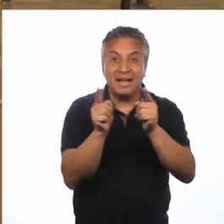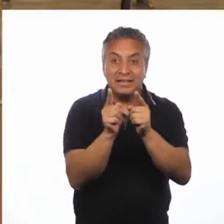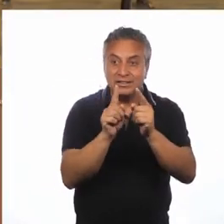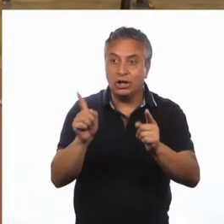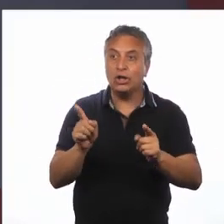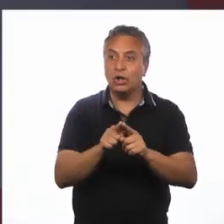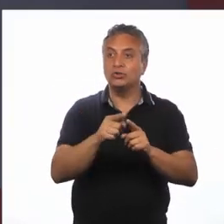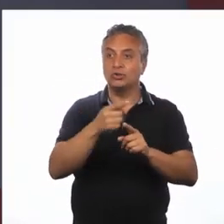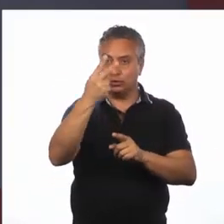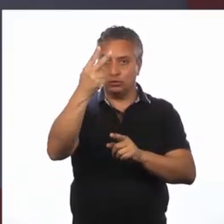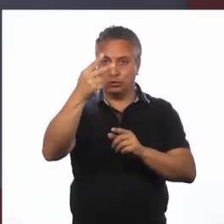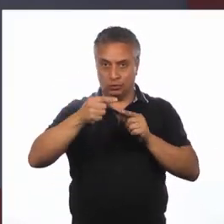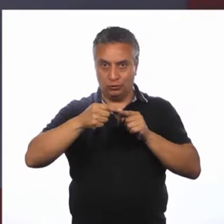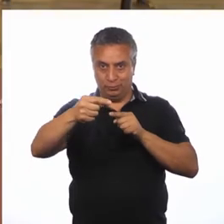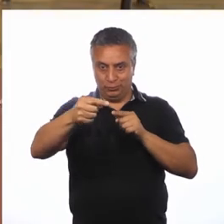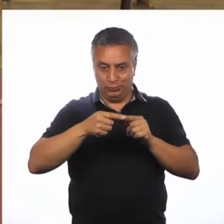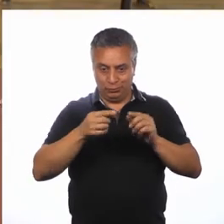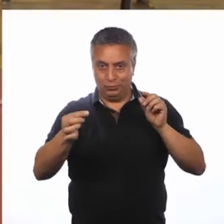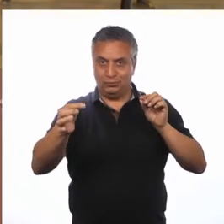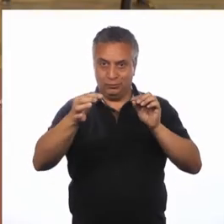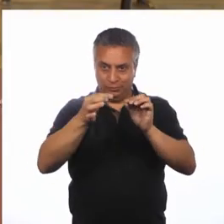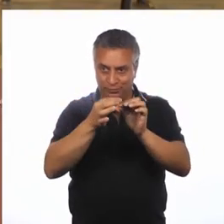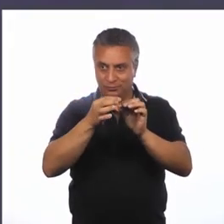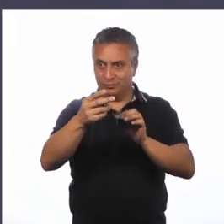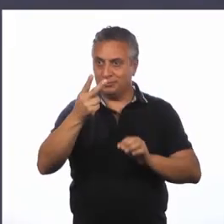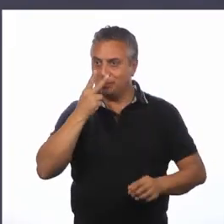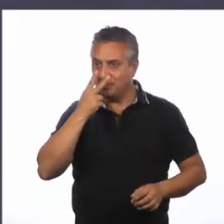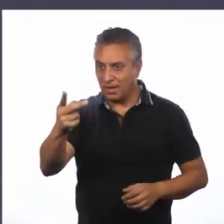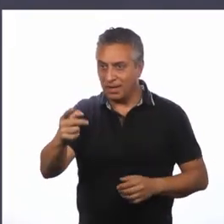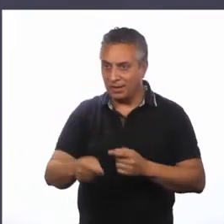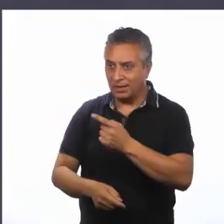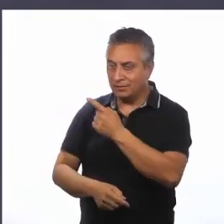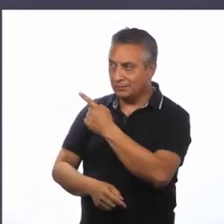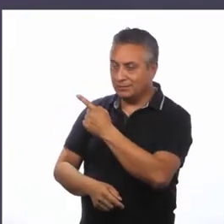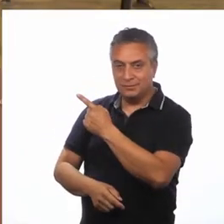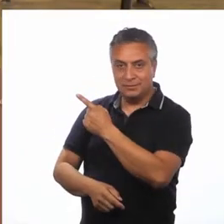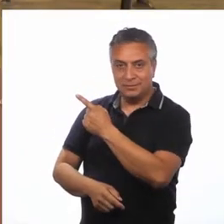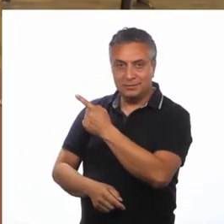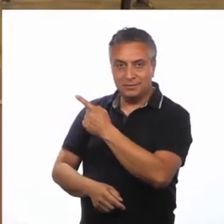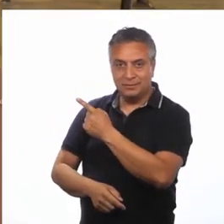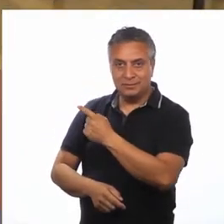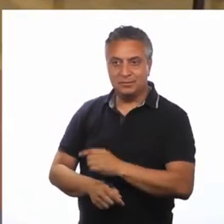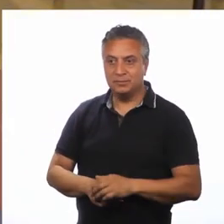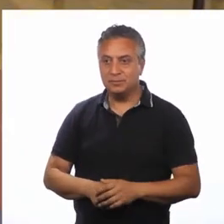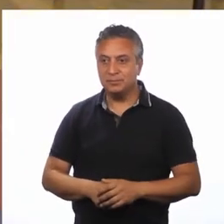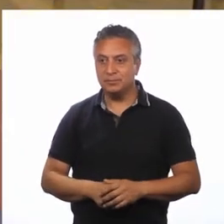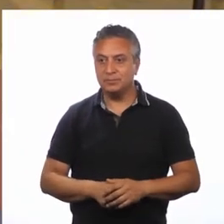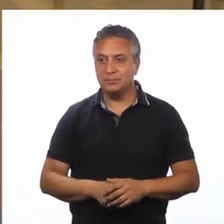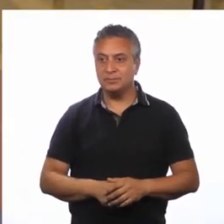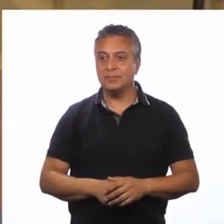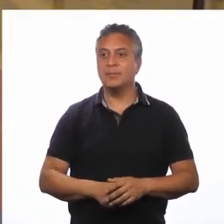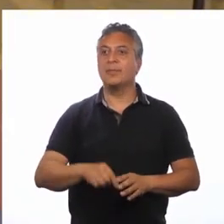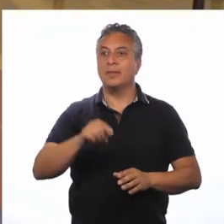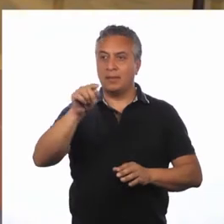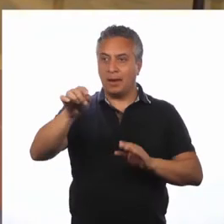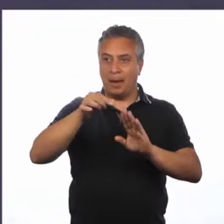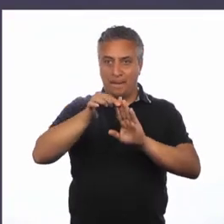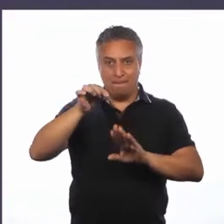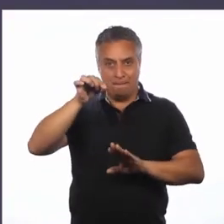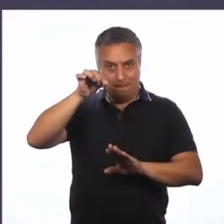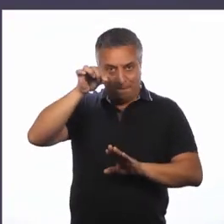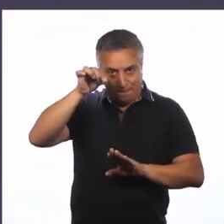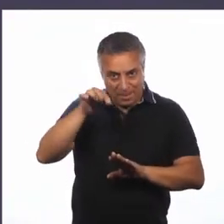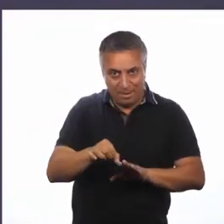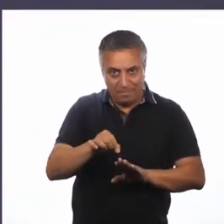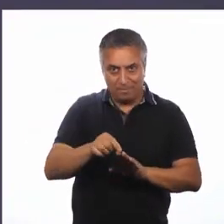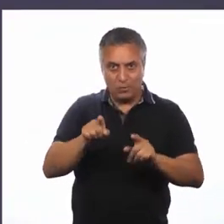Uniremos ambos puntos de este sector De esta manera Vamos a ensamblar con un pin